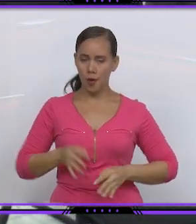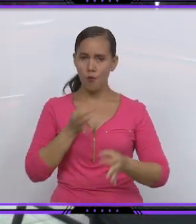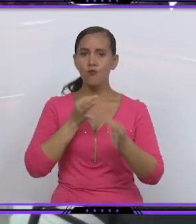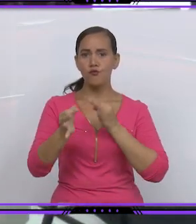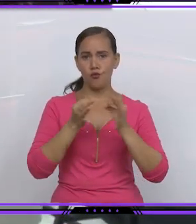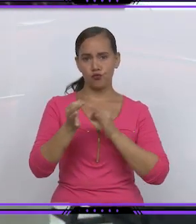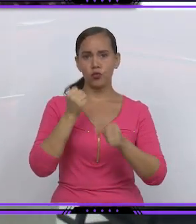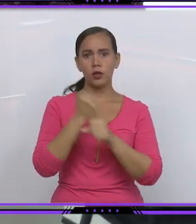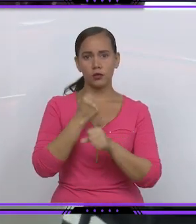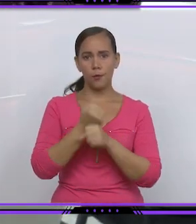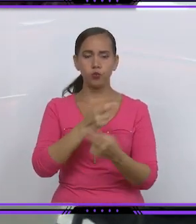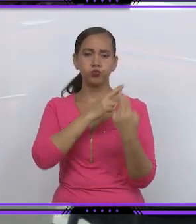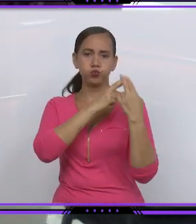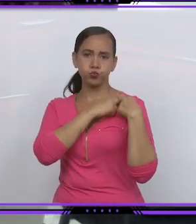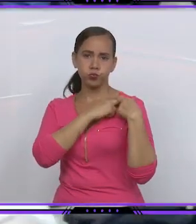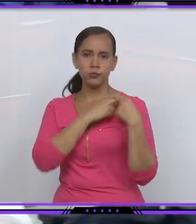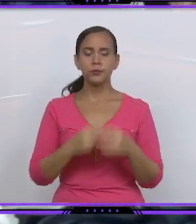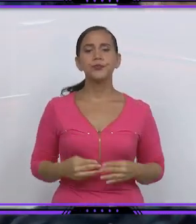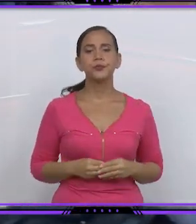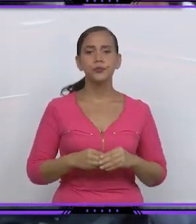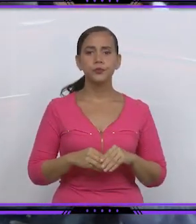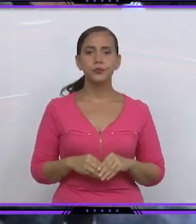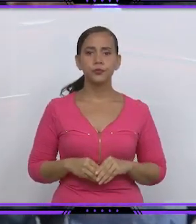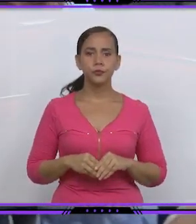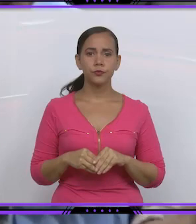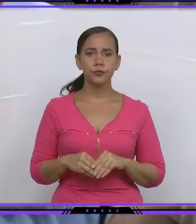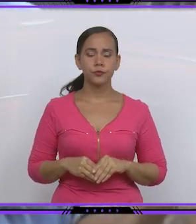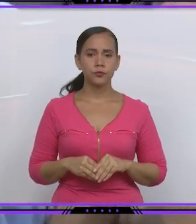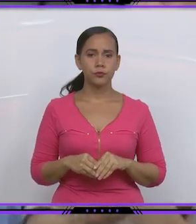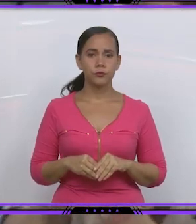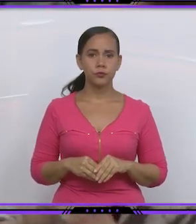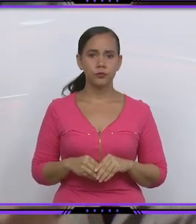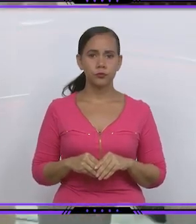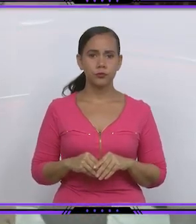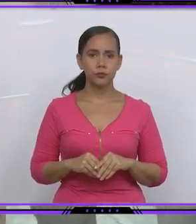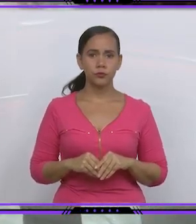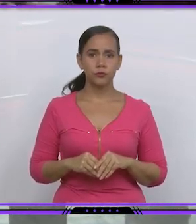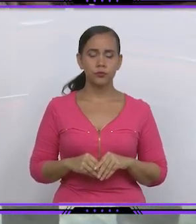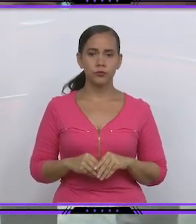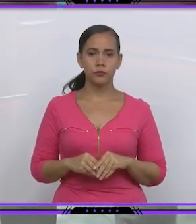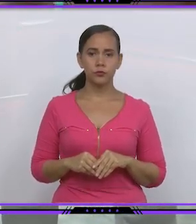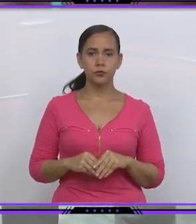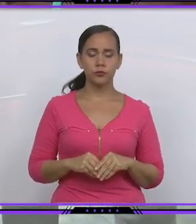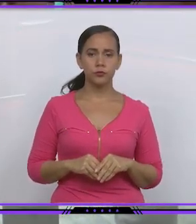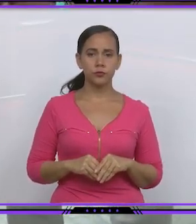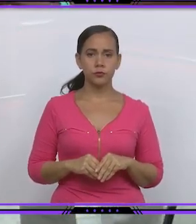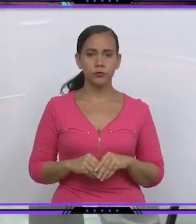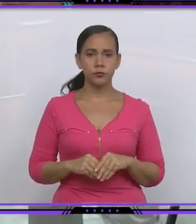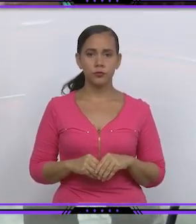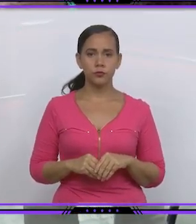sus funciones a partir de la fecha. Ana Valdés Portillo, Sistema Informativo.